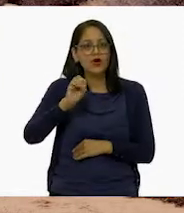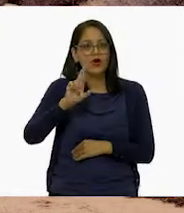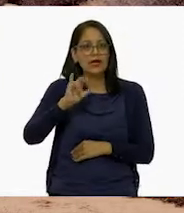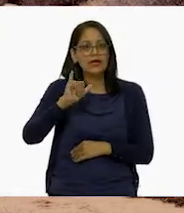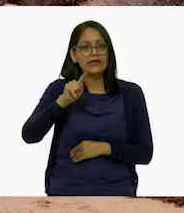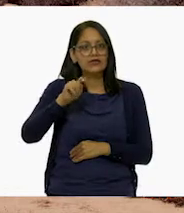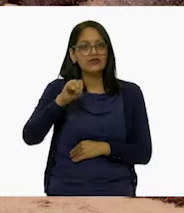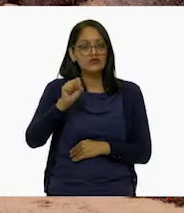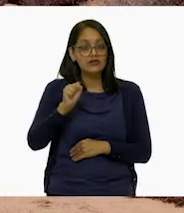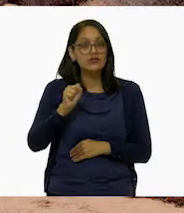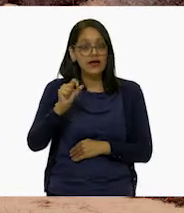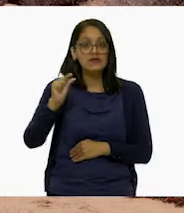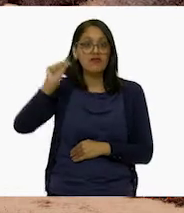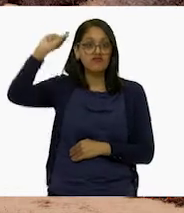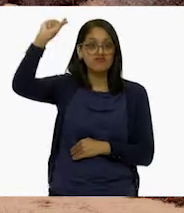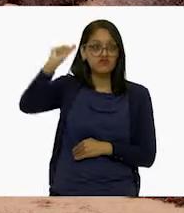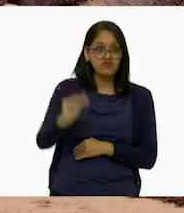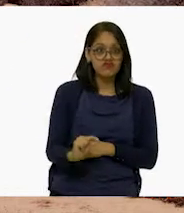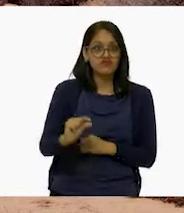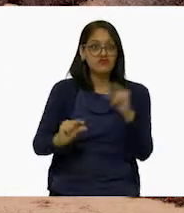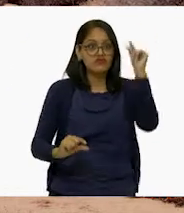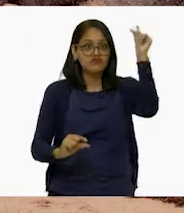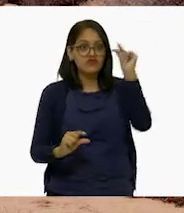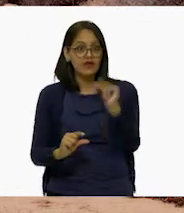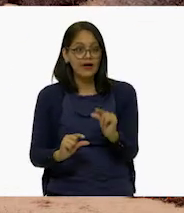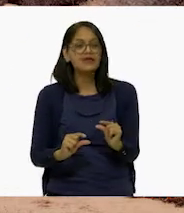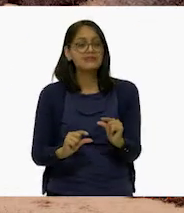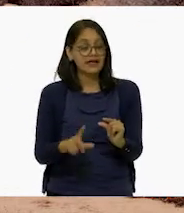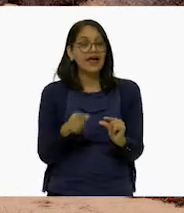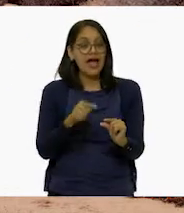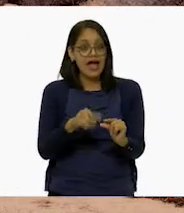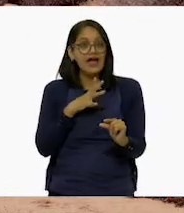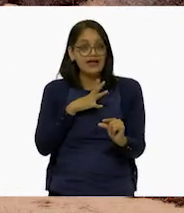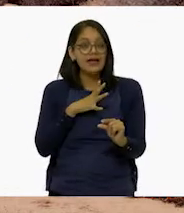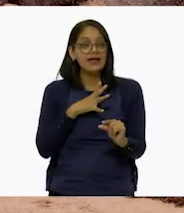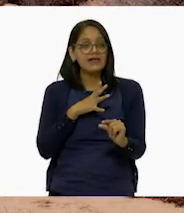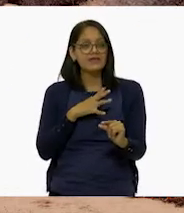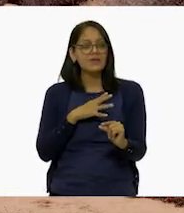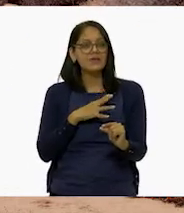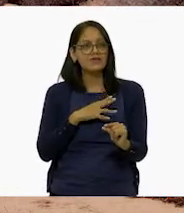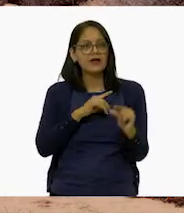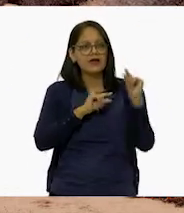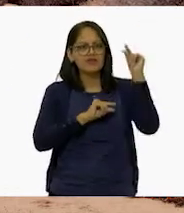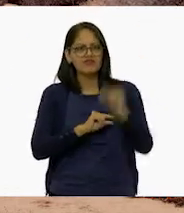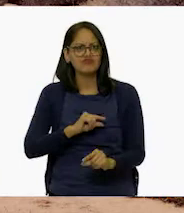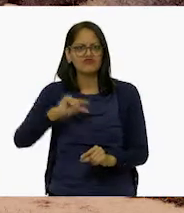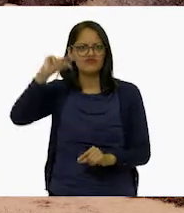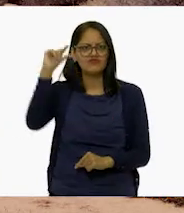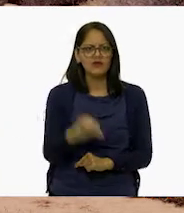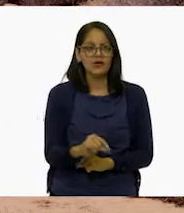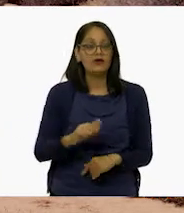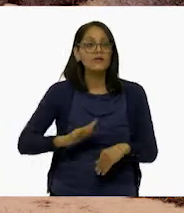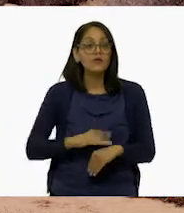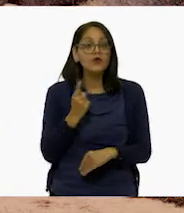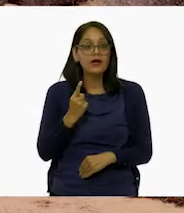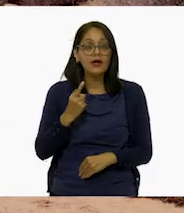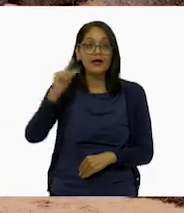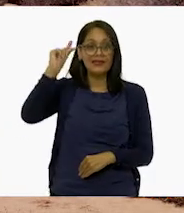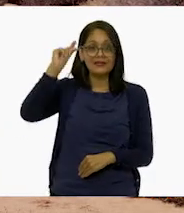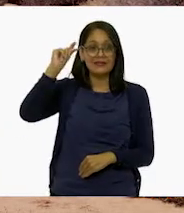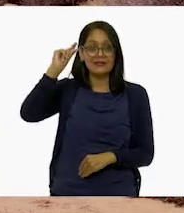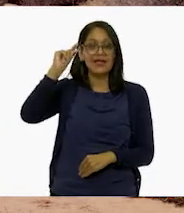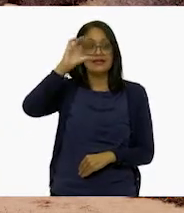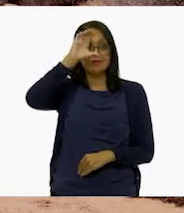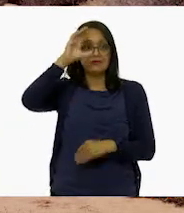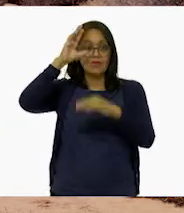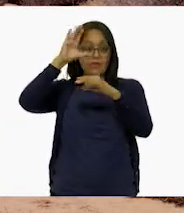¡Ujú! Así es. En esta zona caen habitualmente meteoritos que llegan así, porque la mayoría se desintegra en